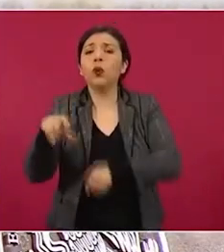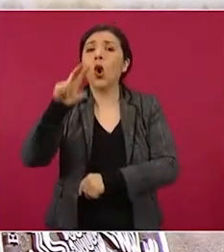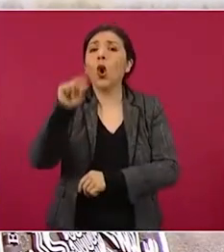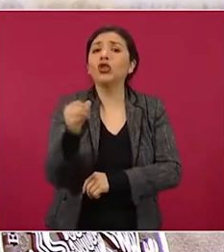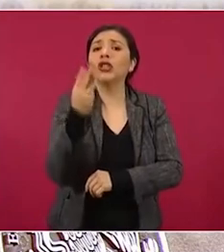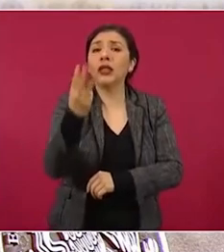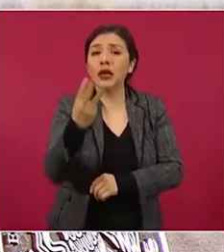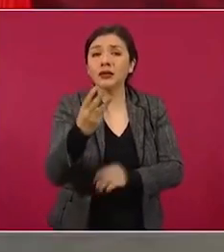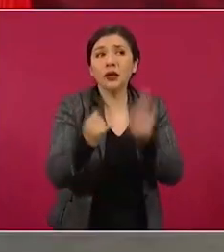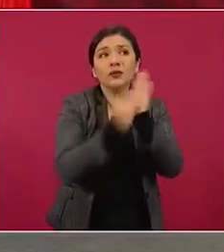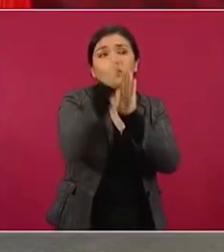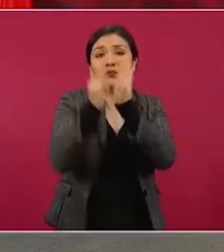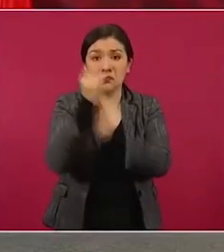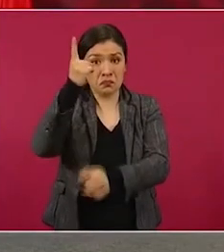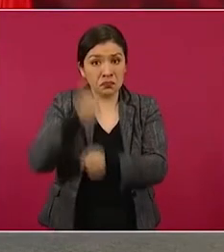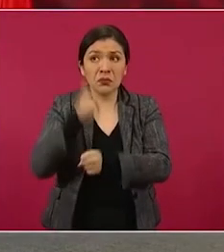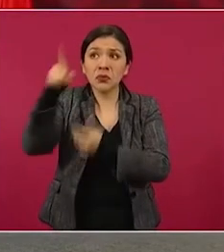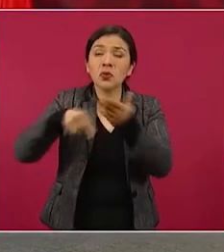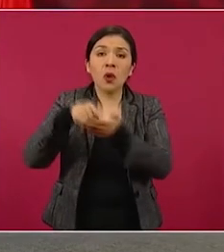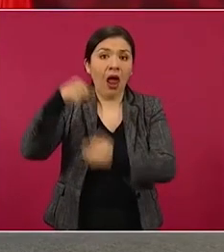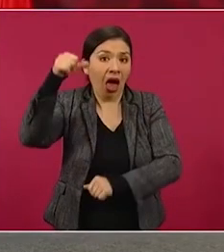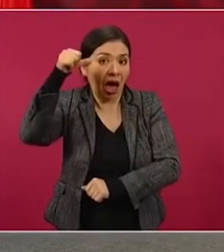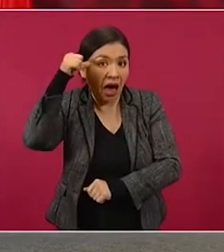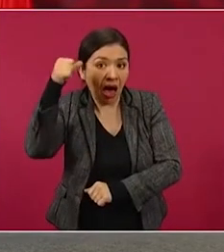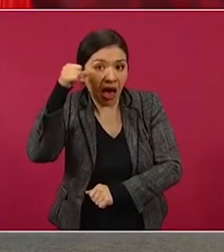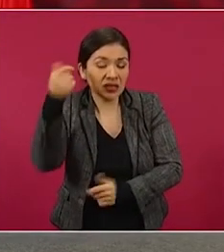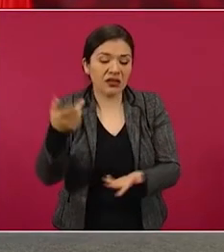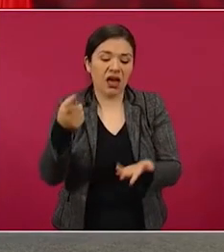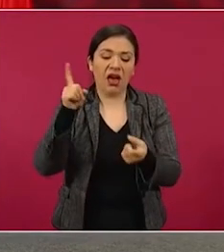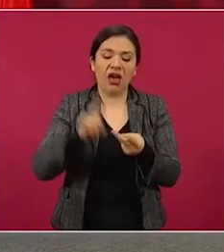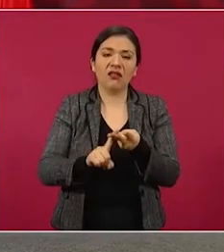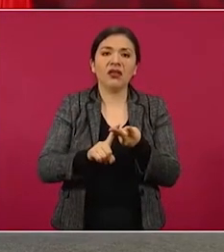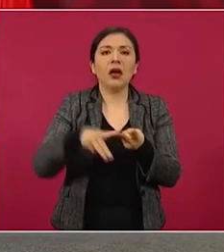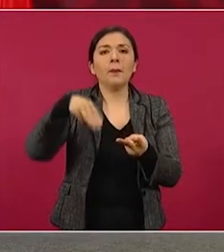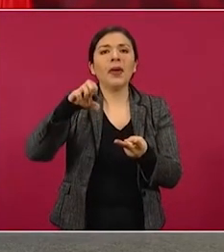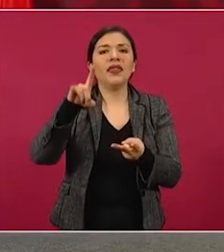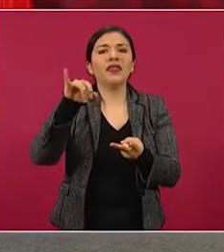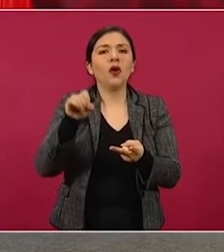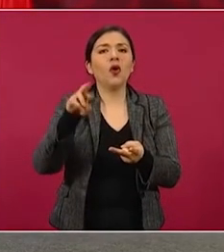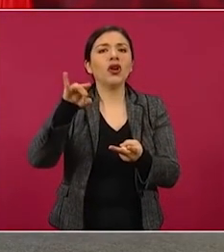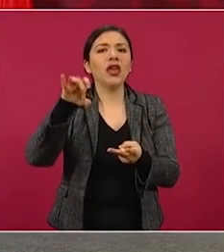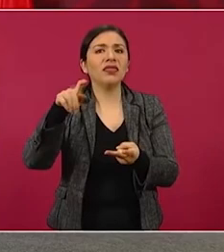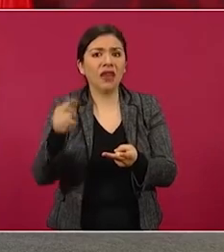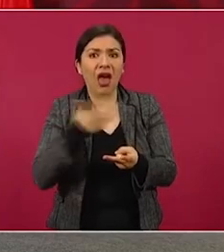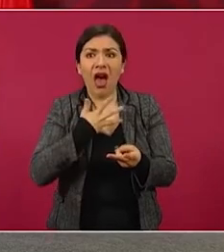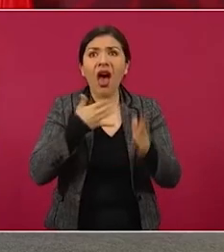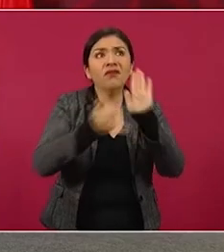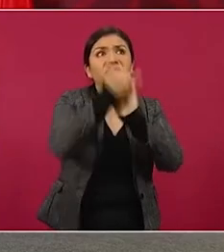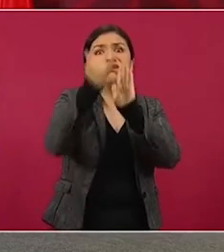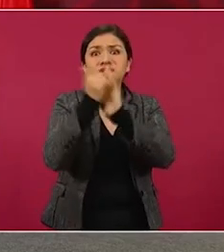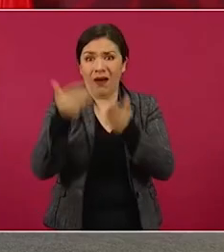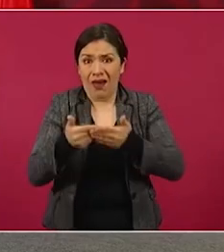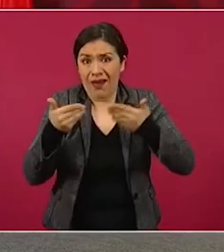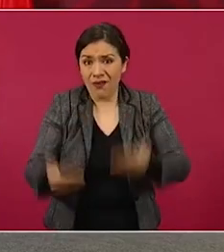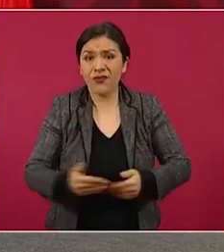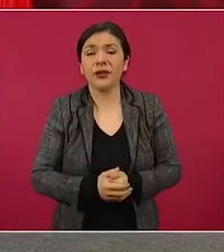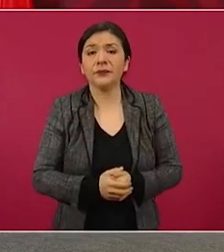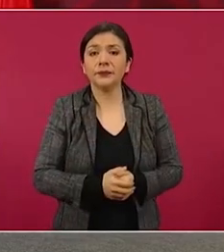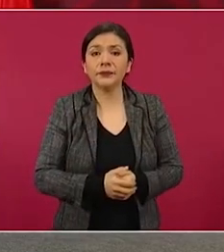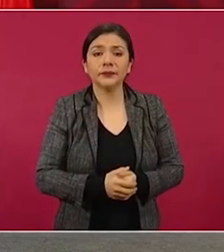mayoría de ellas en Asia, Medio Oriente, según Global Data. La siguiente, por favor.